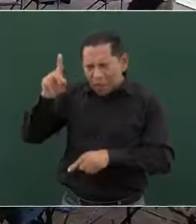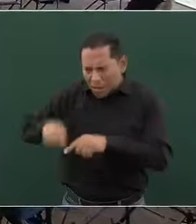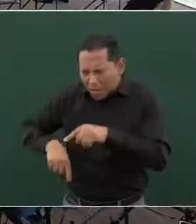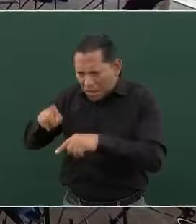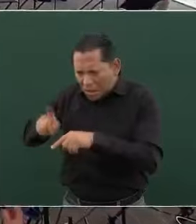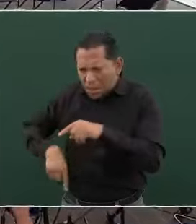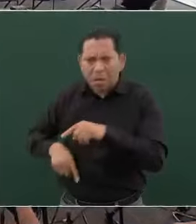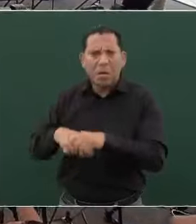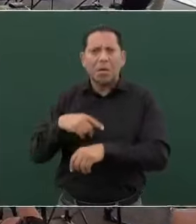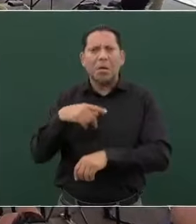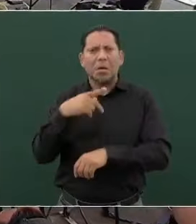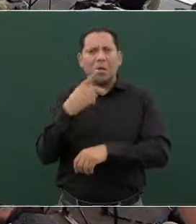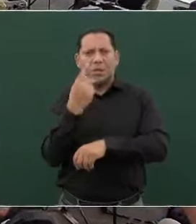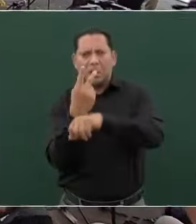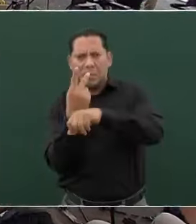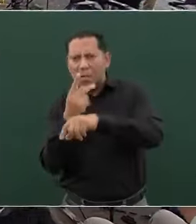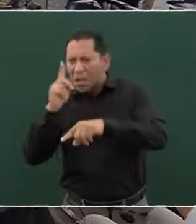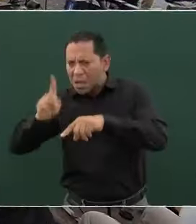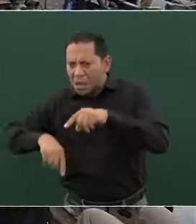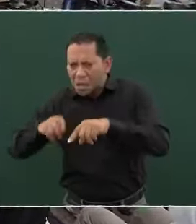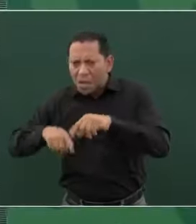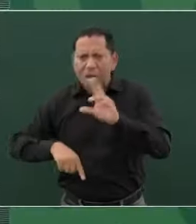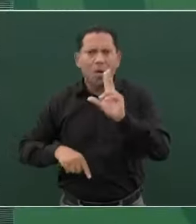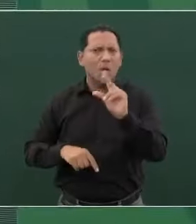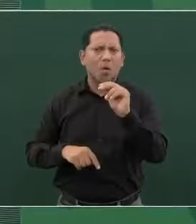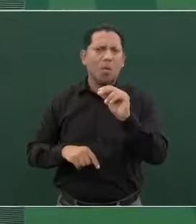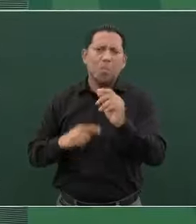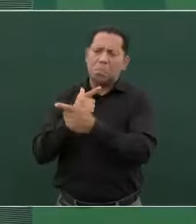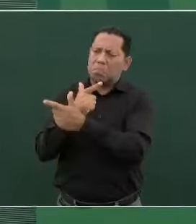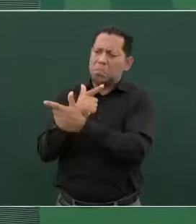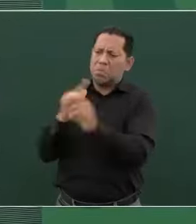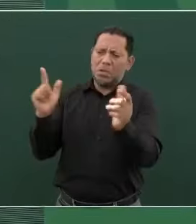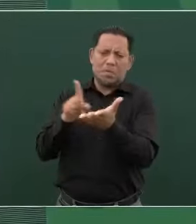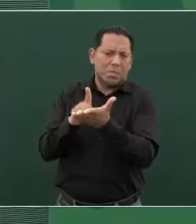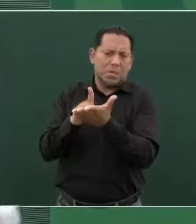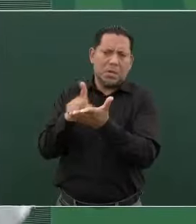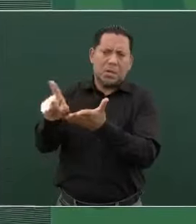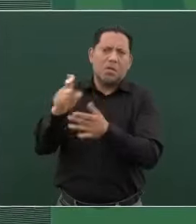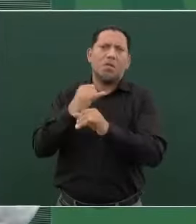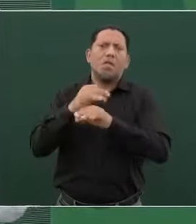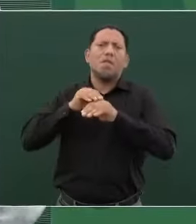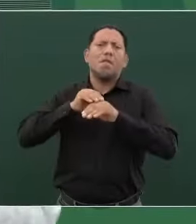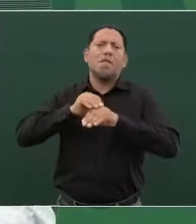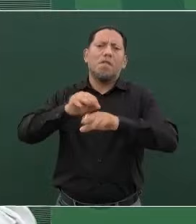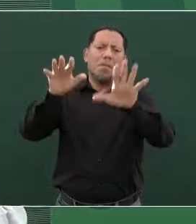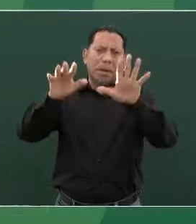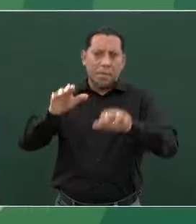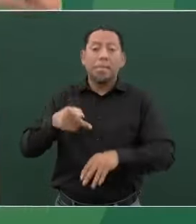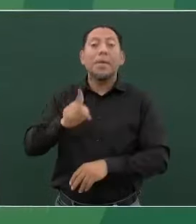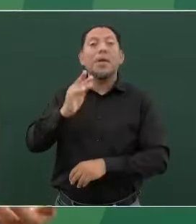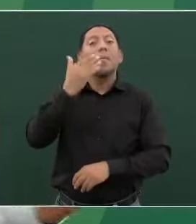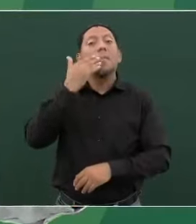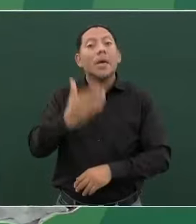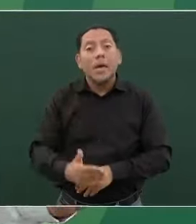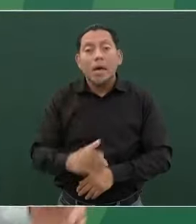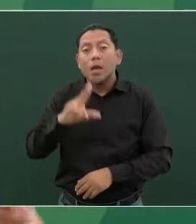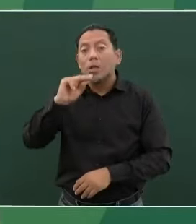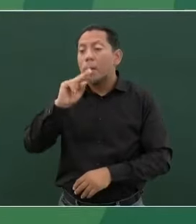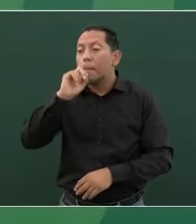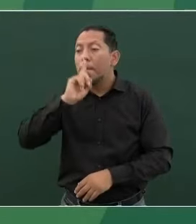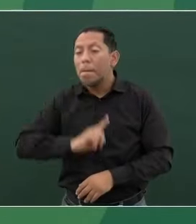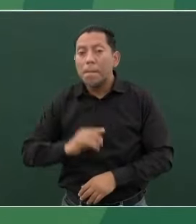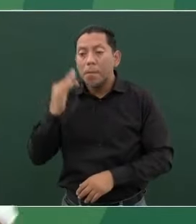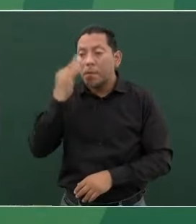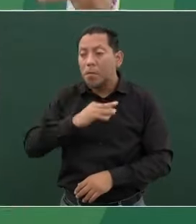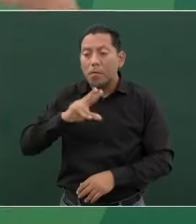expropiar Televisa, nada de eso, somos libres, pero sí ellos tienen que autolimitarse,